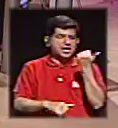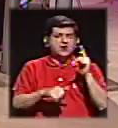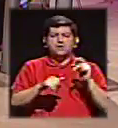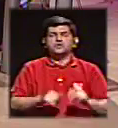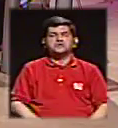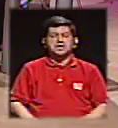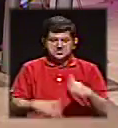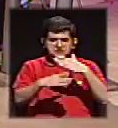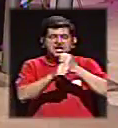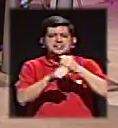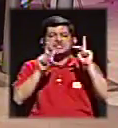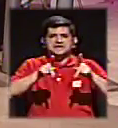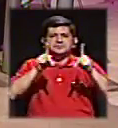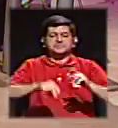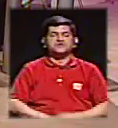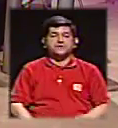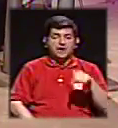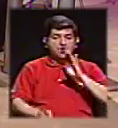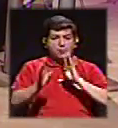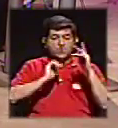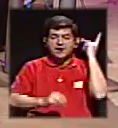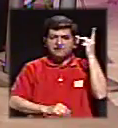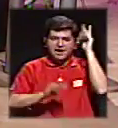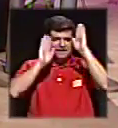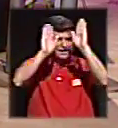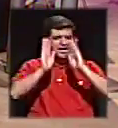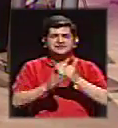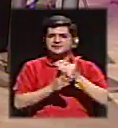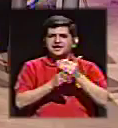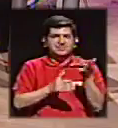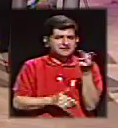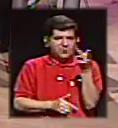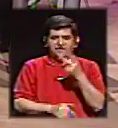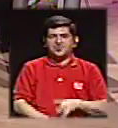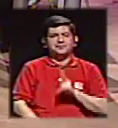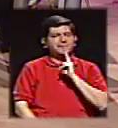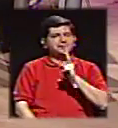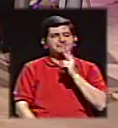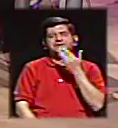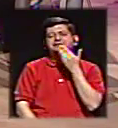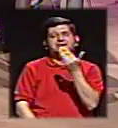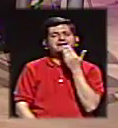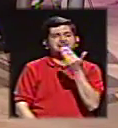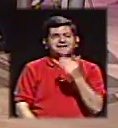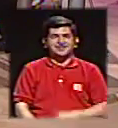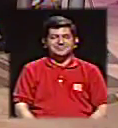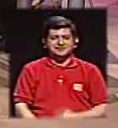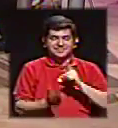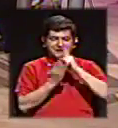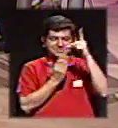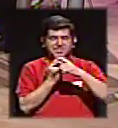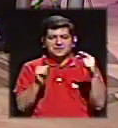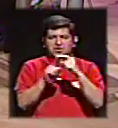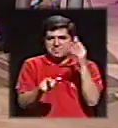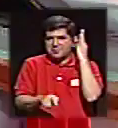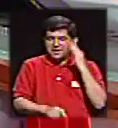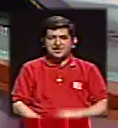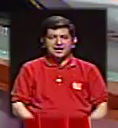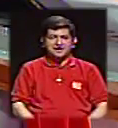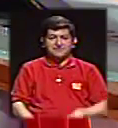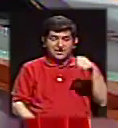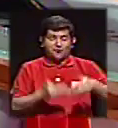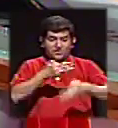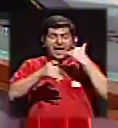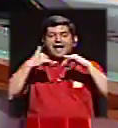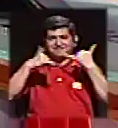la gente. A ver hoy hemos hablado de política y ha sido maravilloso compartir con ustedes. Verdaderamente muchas gracias por estar en Palabra de Mujer en el previo de hoy